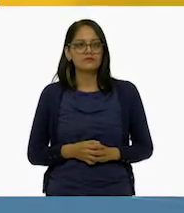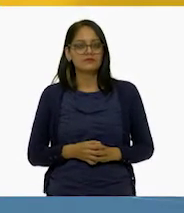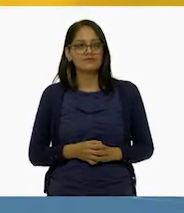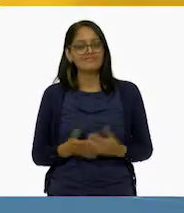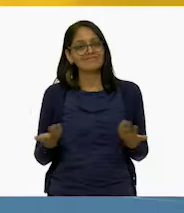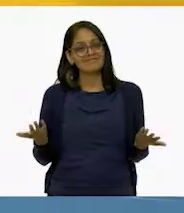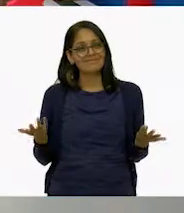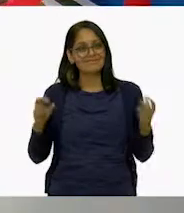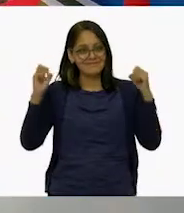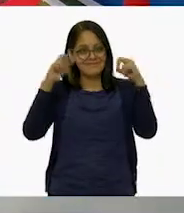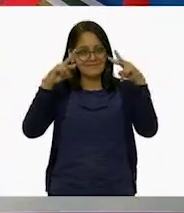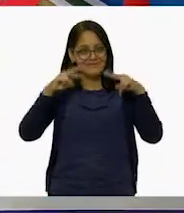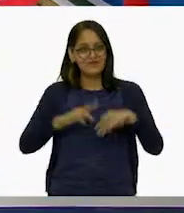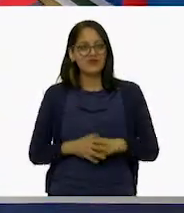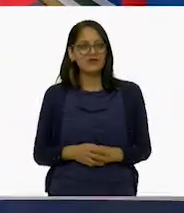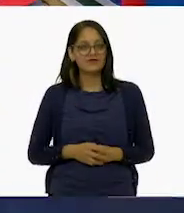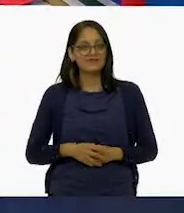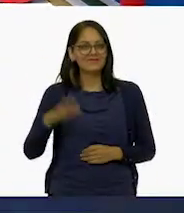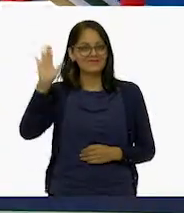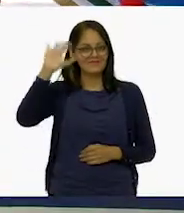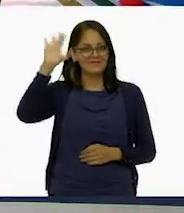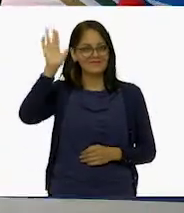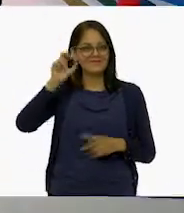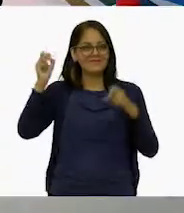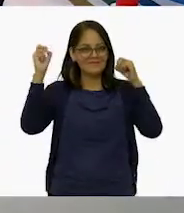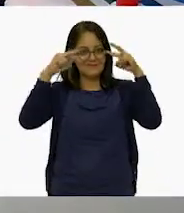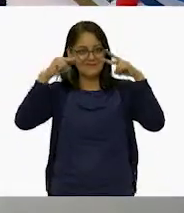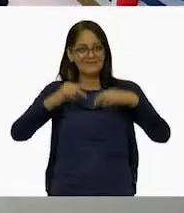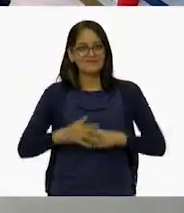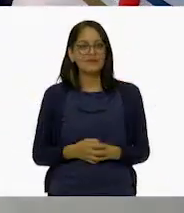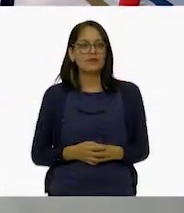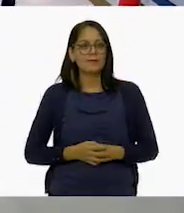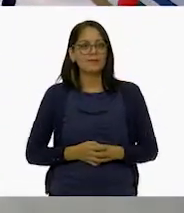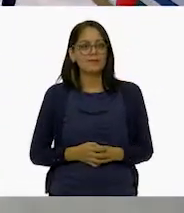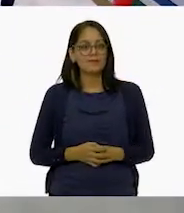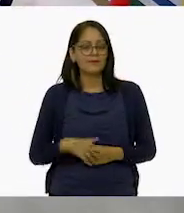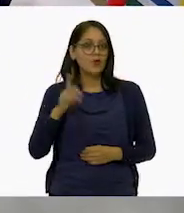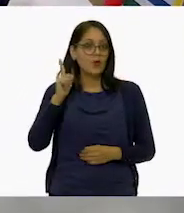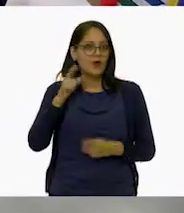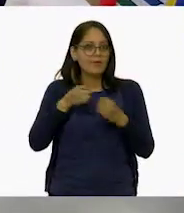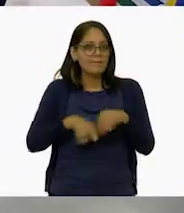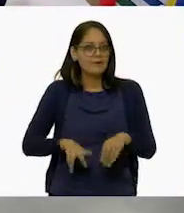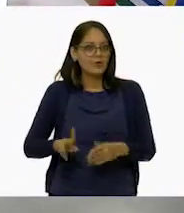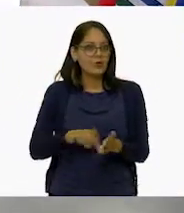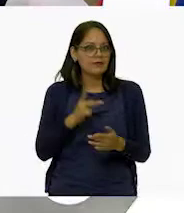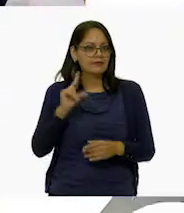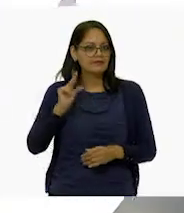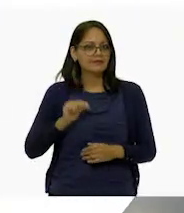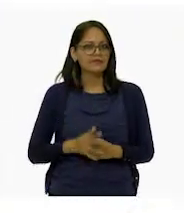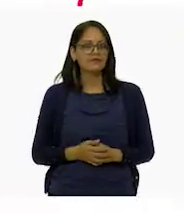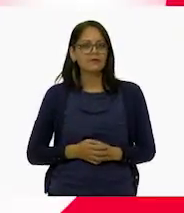¡Nos vemos! ¡Nos vemos! Espero no perderme otra vez.